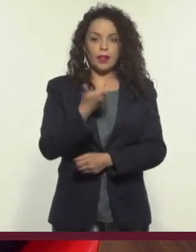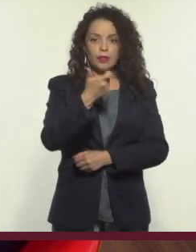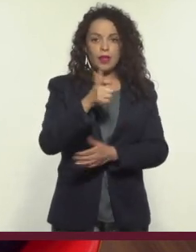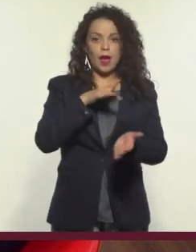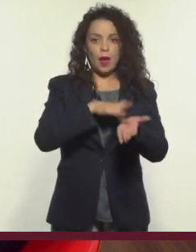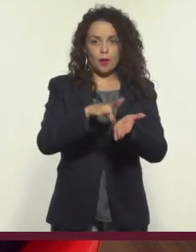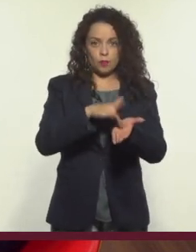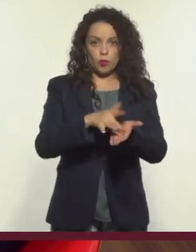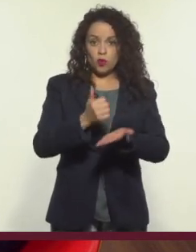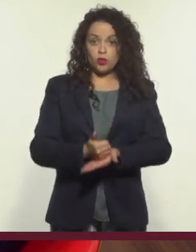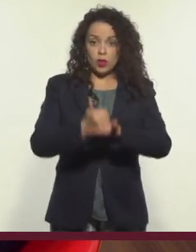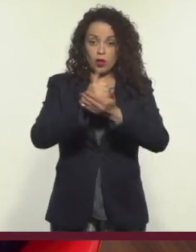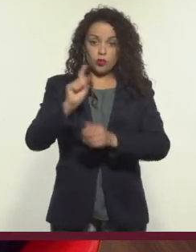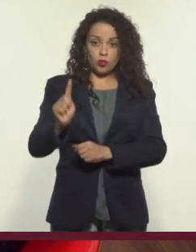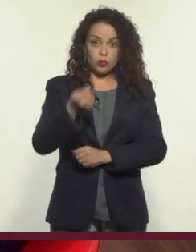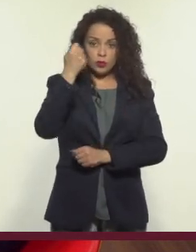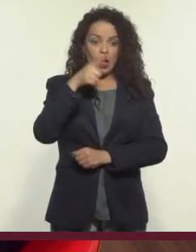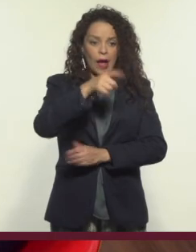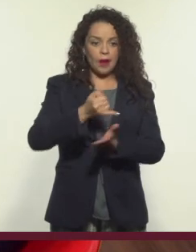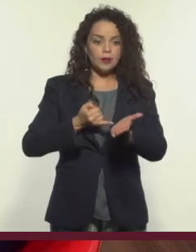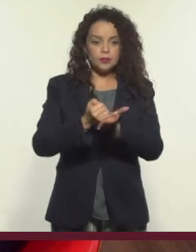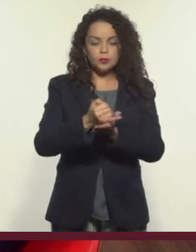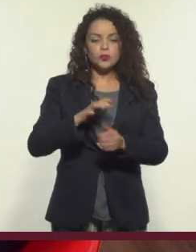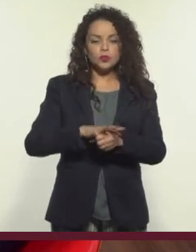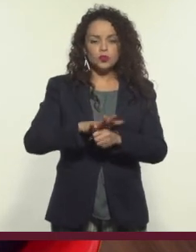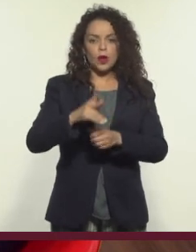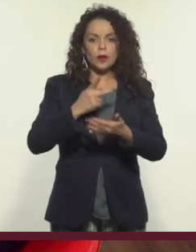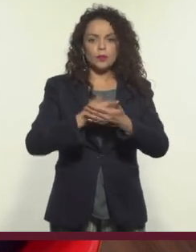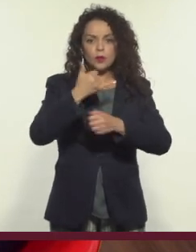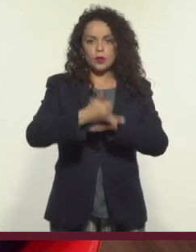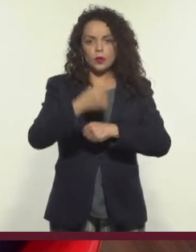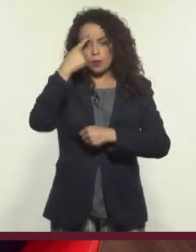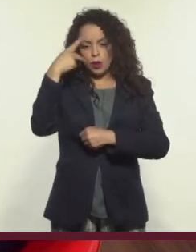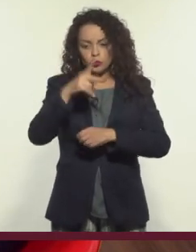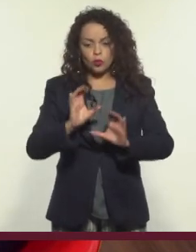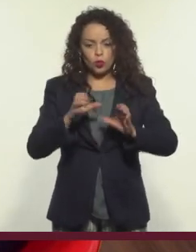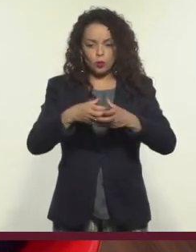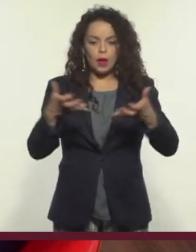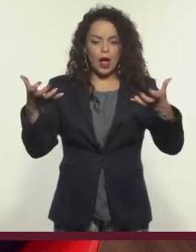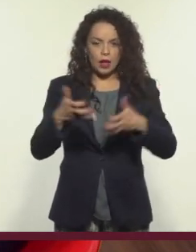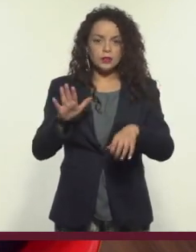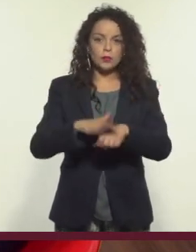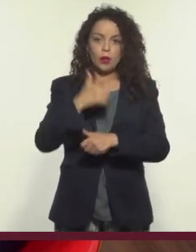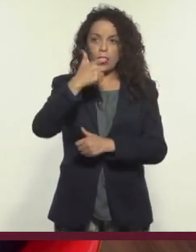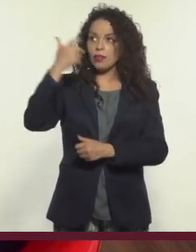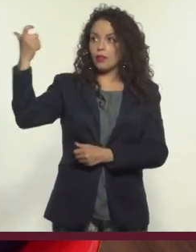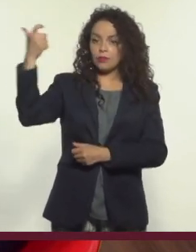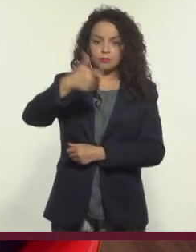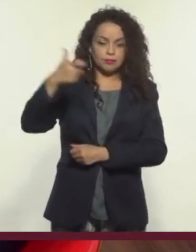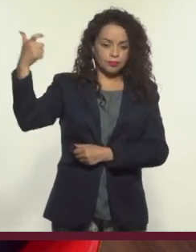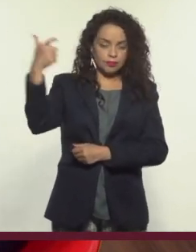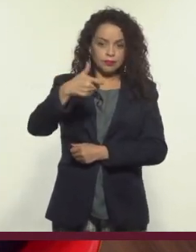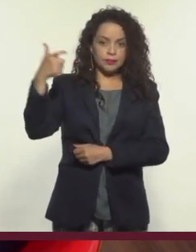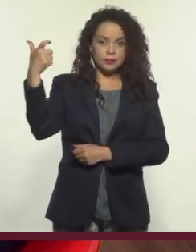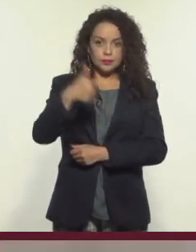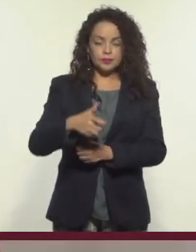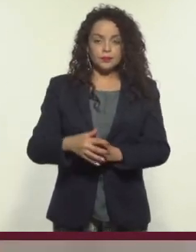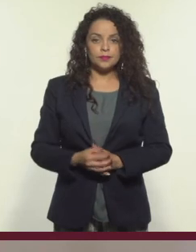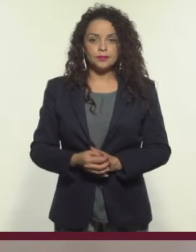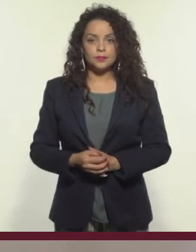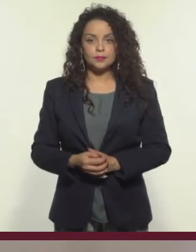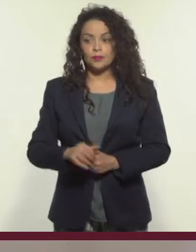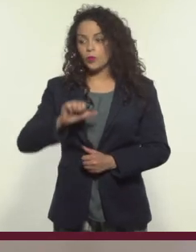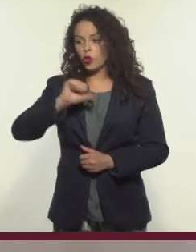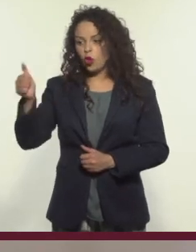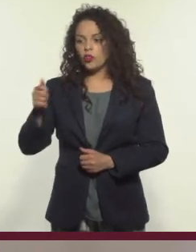asistidos por la tecnología, pueden decidir qué proyectos para la comunidad se pueden realizar con el dinero recibido. Otra